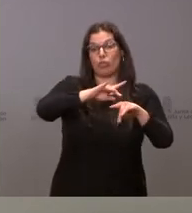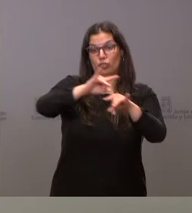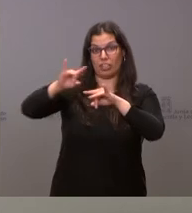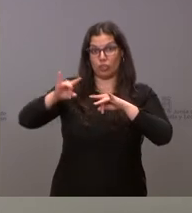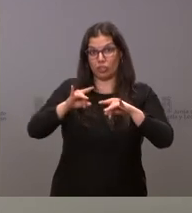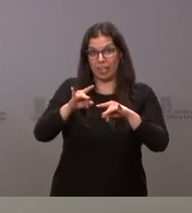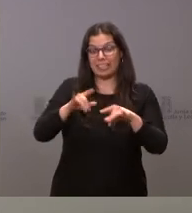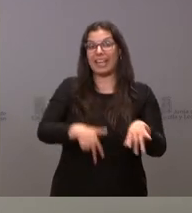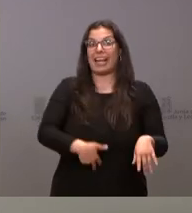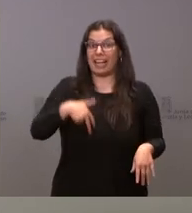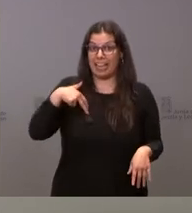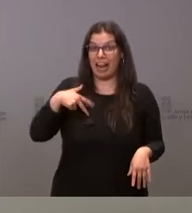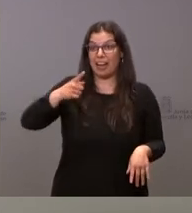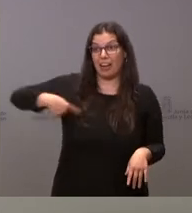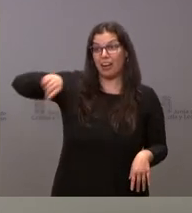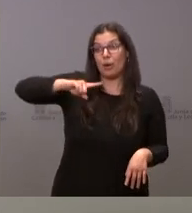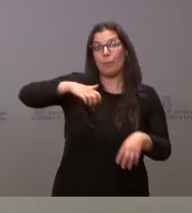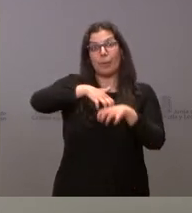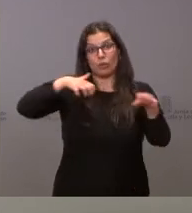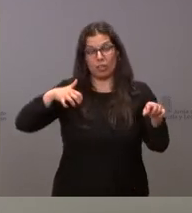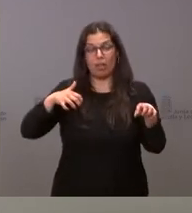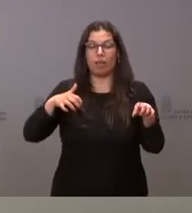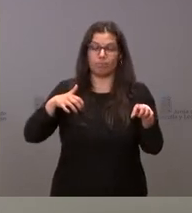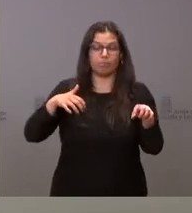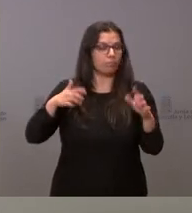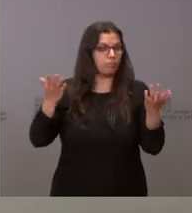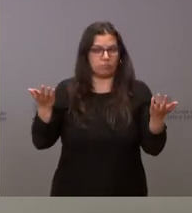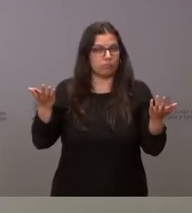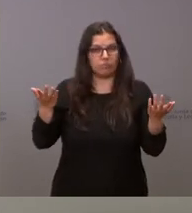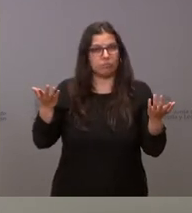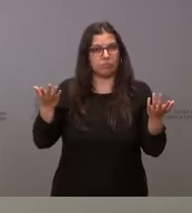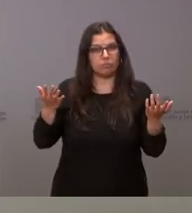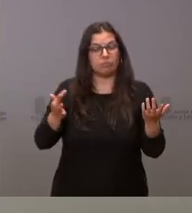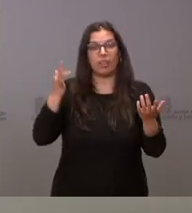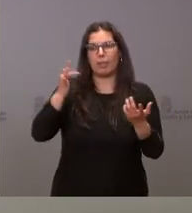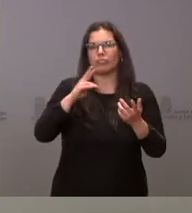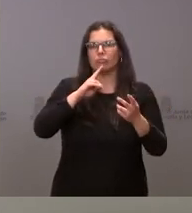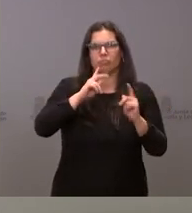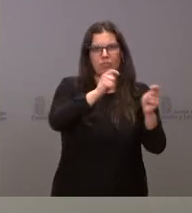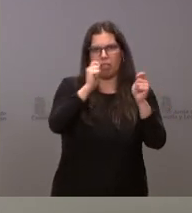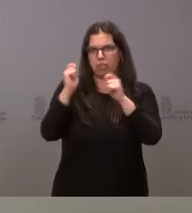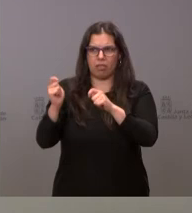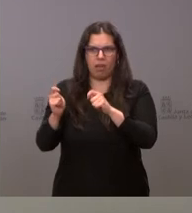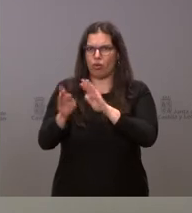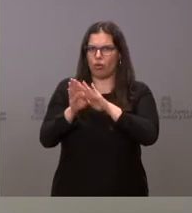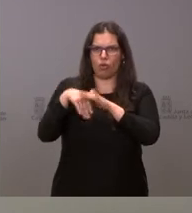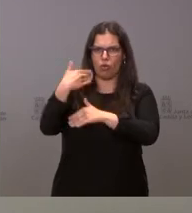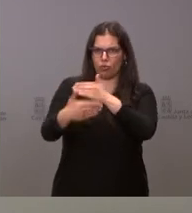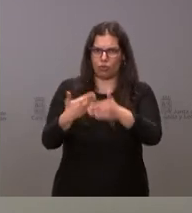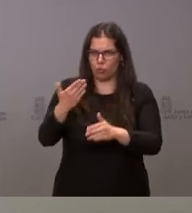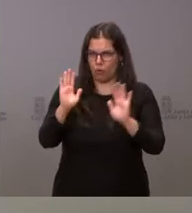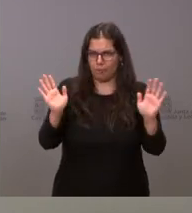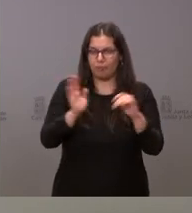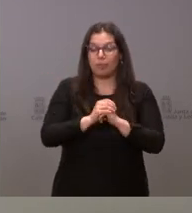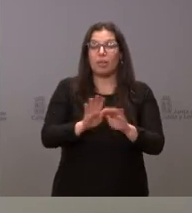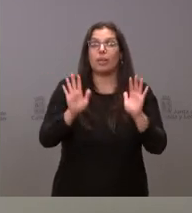con carácter general en su mayor parte, aparte de estos nombramientos van a seguir en su actividad, pero no descarto que